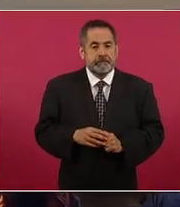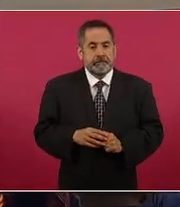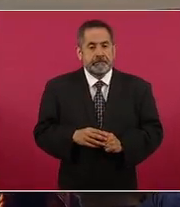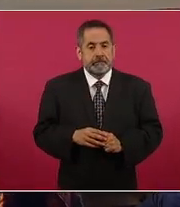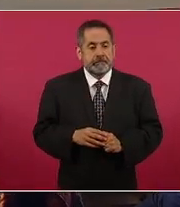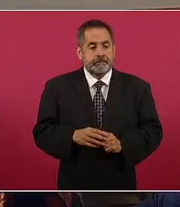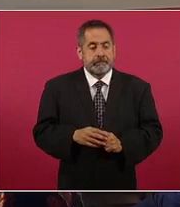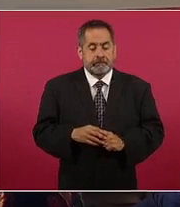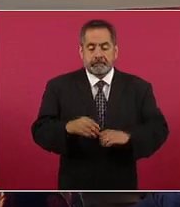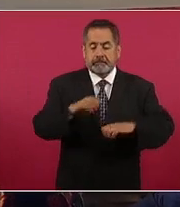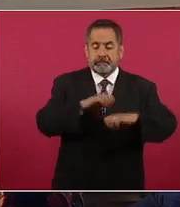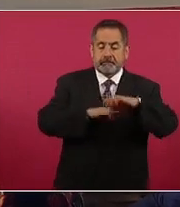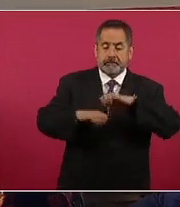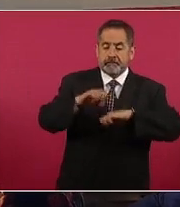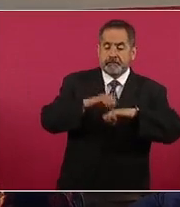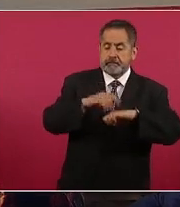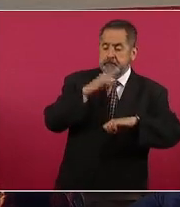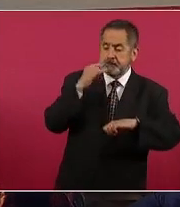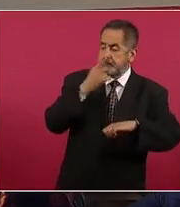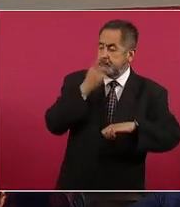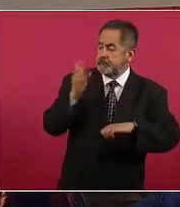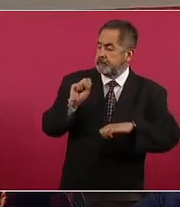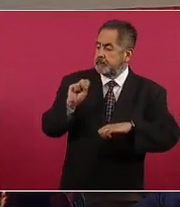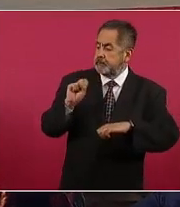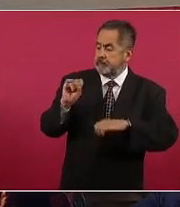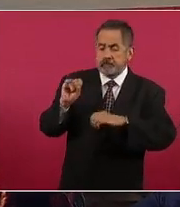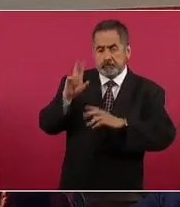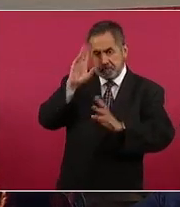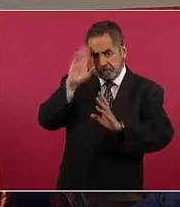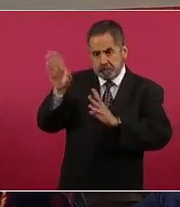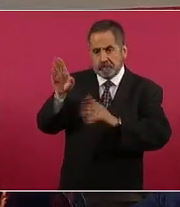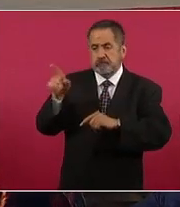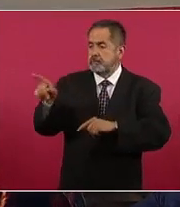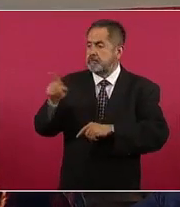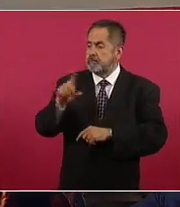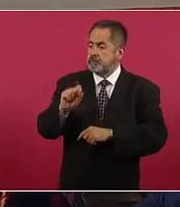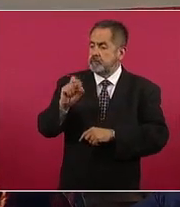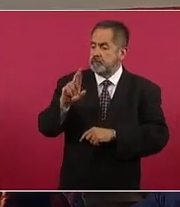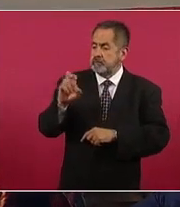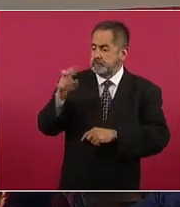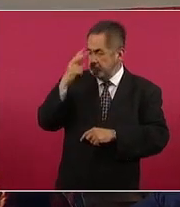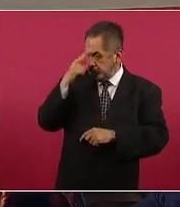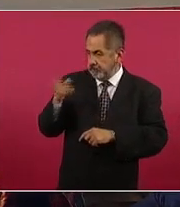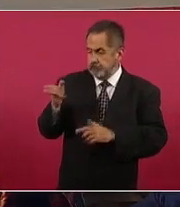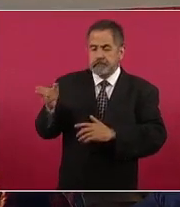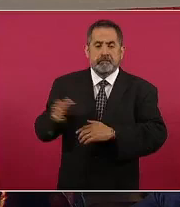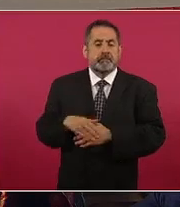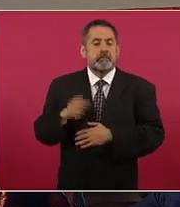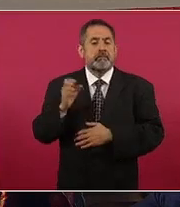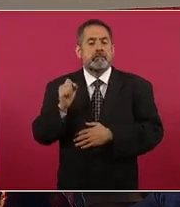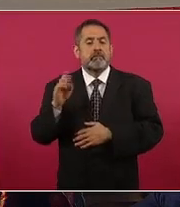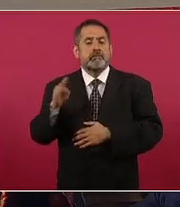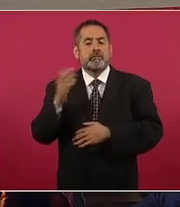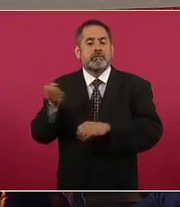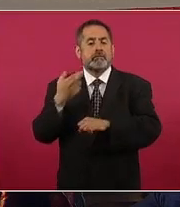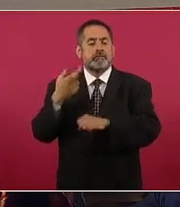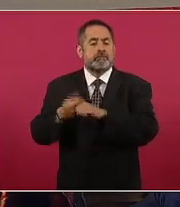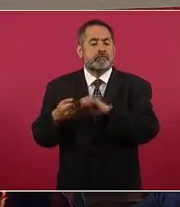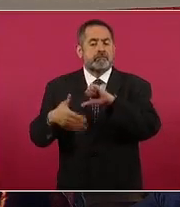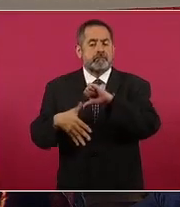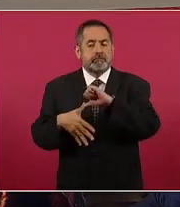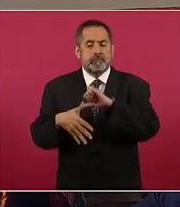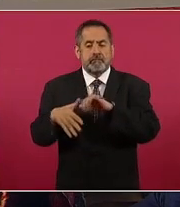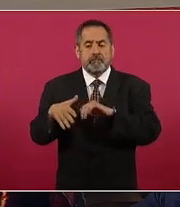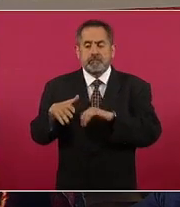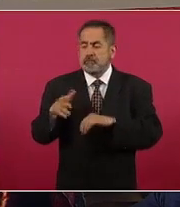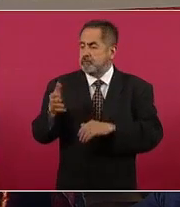La Embajada de Chile saluda muy atentamente a la Secretaría de Relaciones Exteriores, a la Subsecretaría para América Latina y el Caribe. En referencia